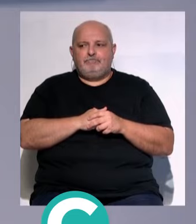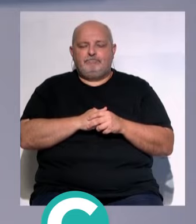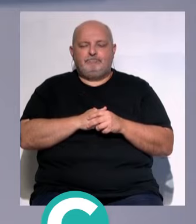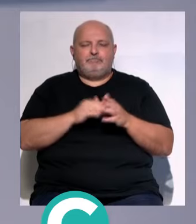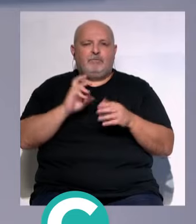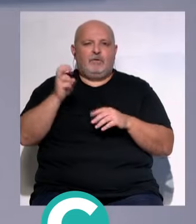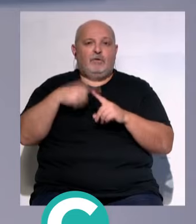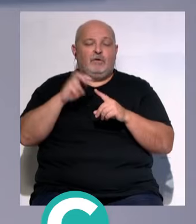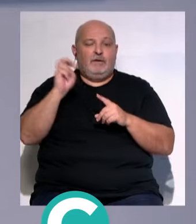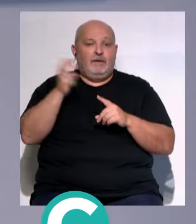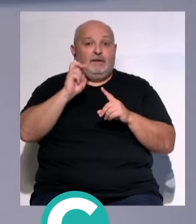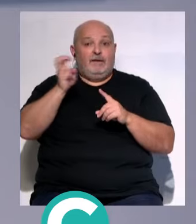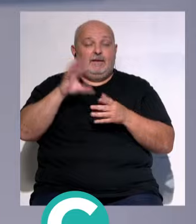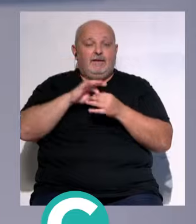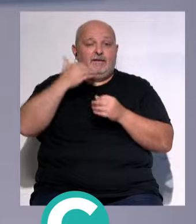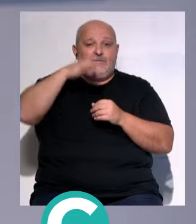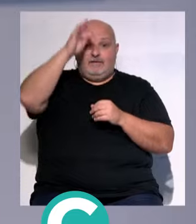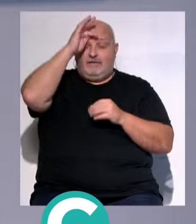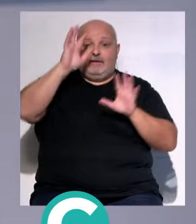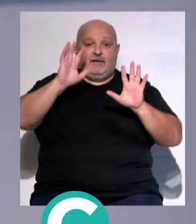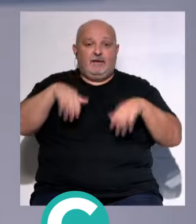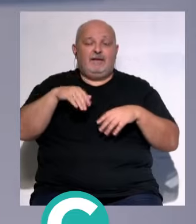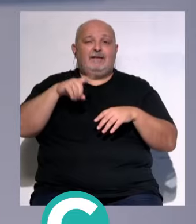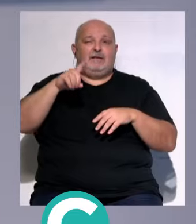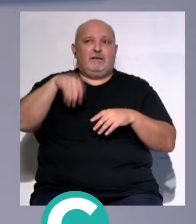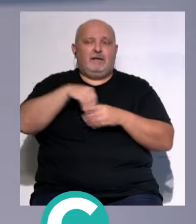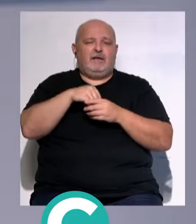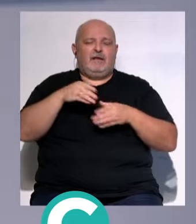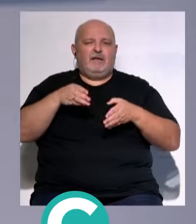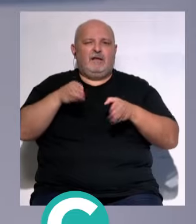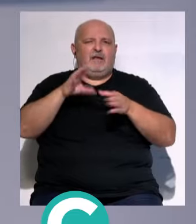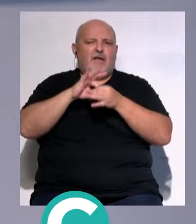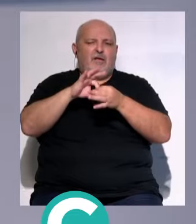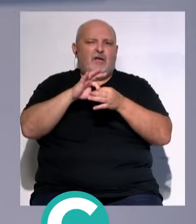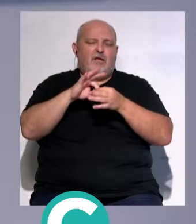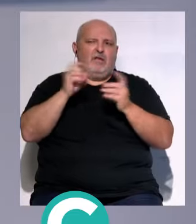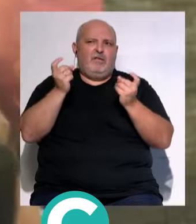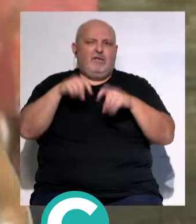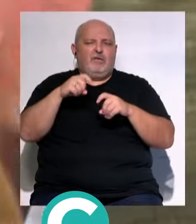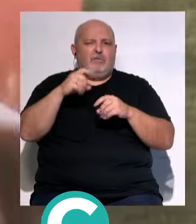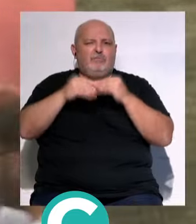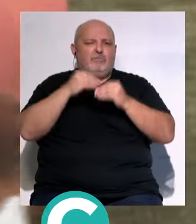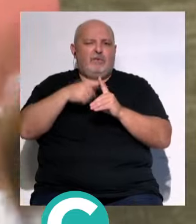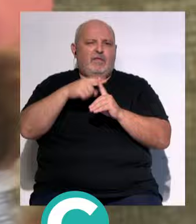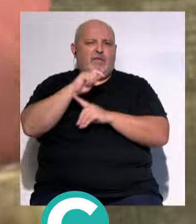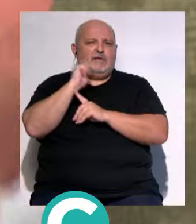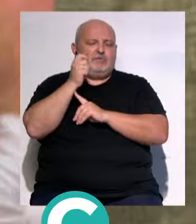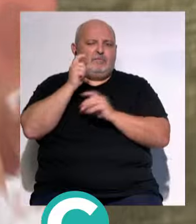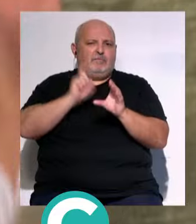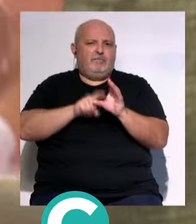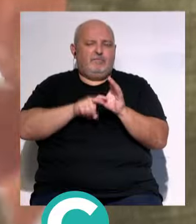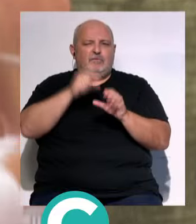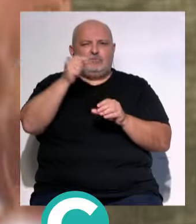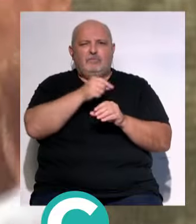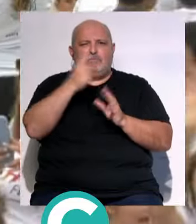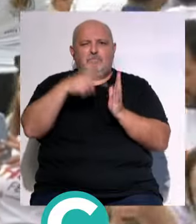Y más color y diversión... ...este fin de semana en Cádiz... ...también con la carrera Holy Fest... ...una cita que tuvo un gran éxito de participación... ...un